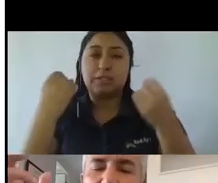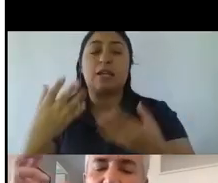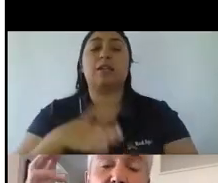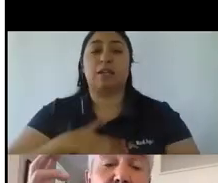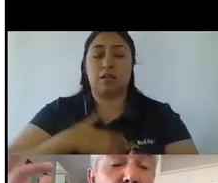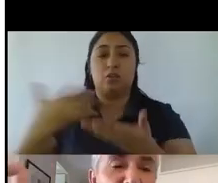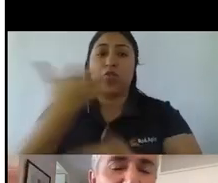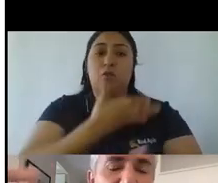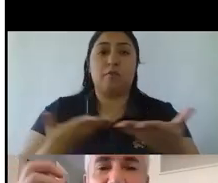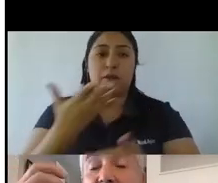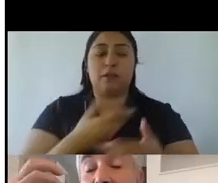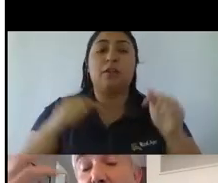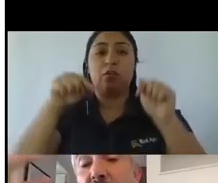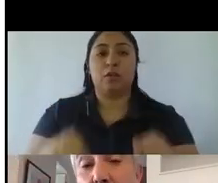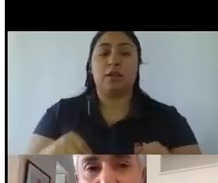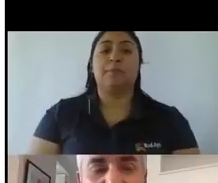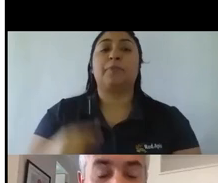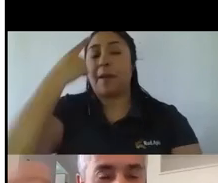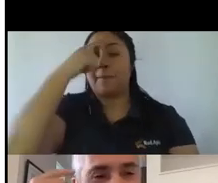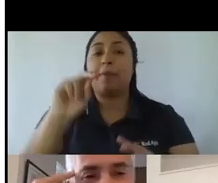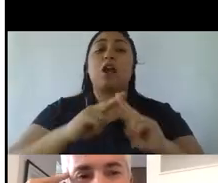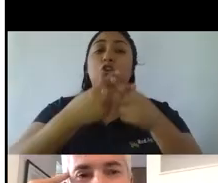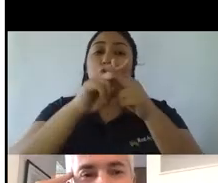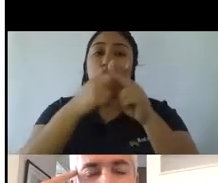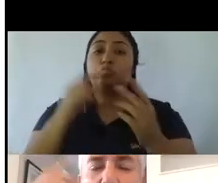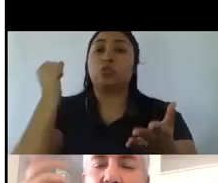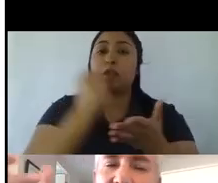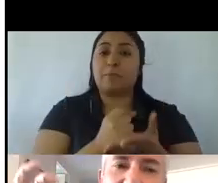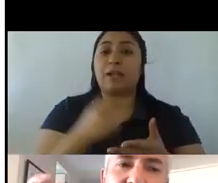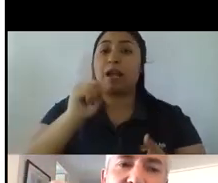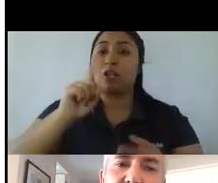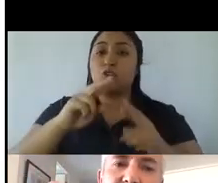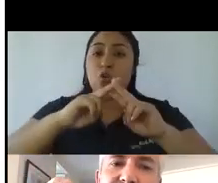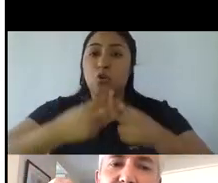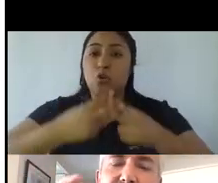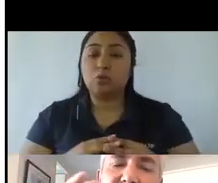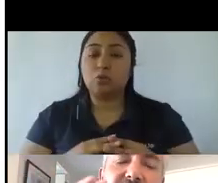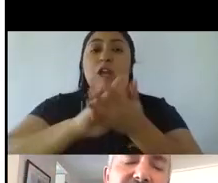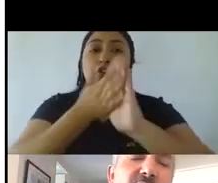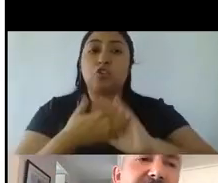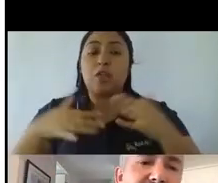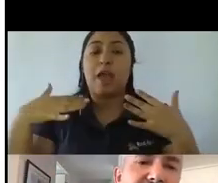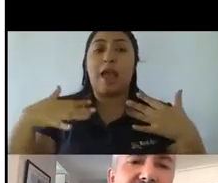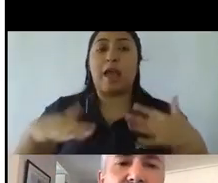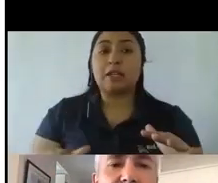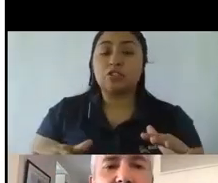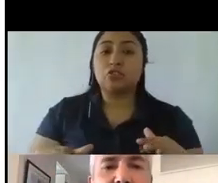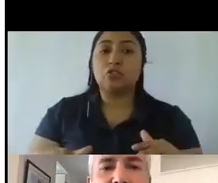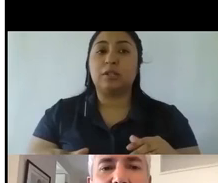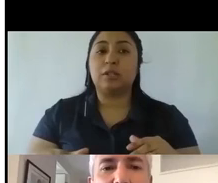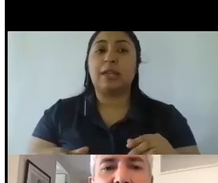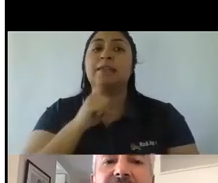esto para la construcción de marca y para la no destrucción de la marca también es que todas aquellas acciones que son más bien de orden táctico